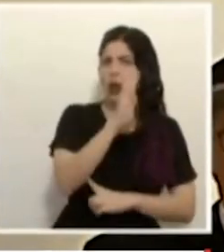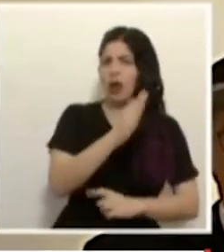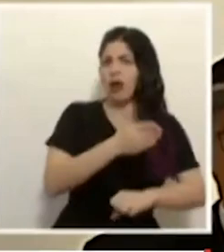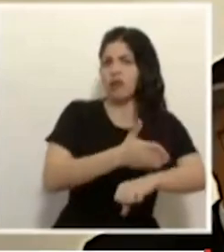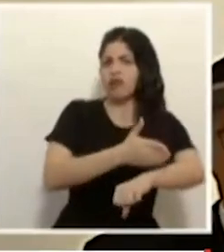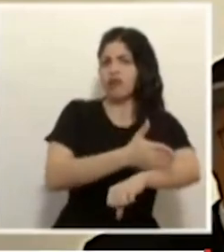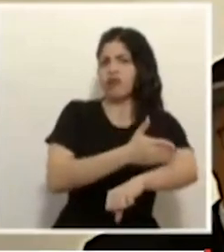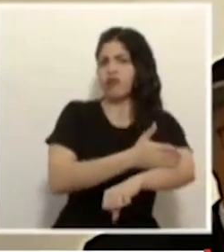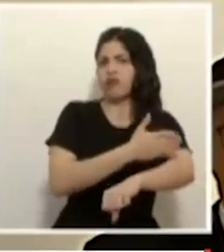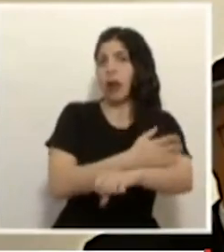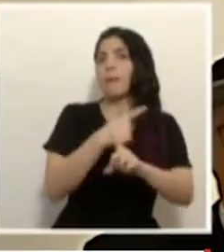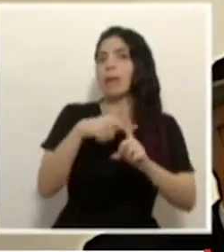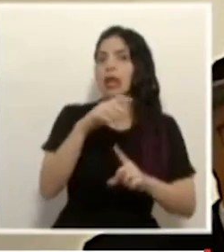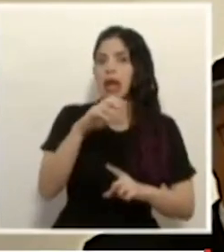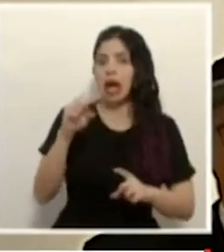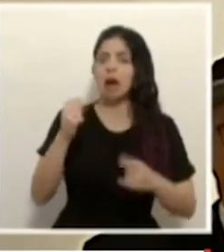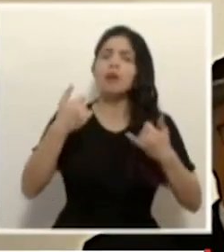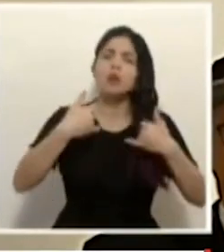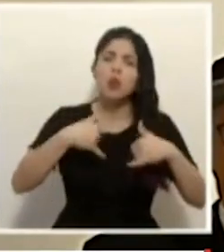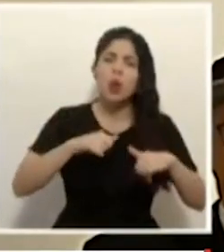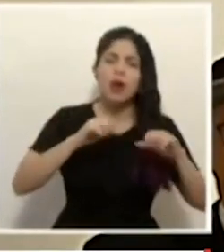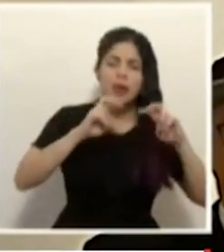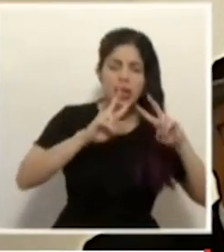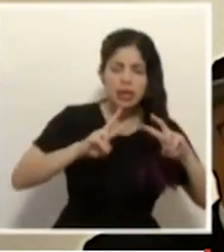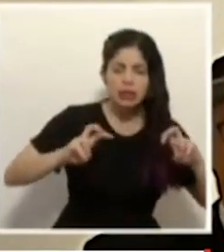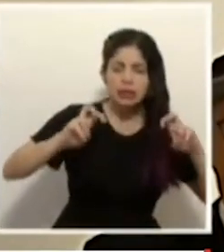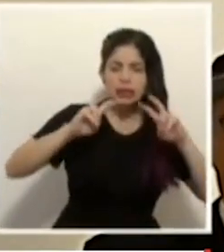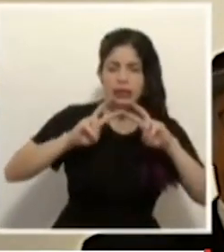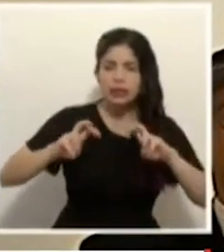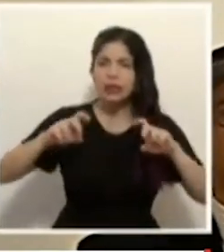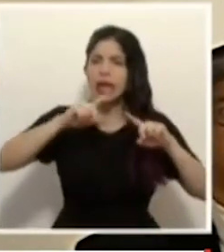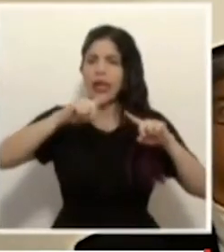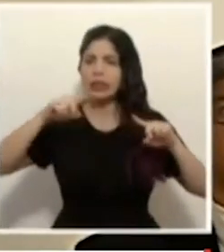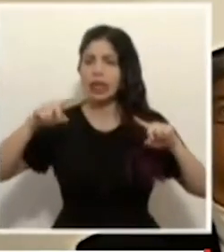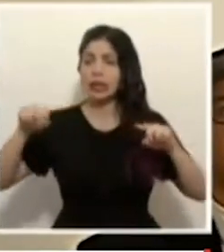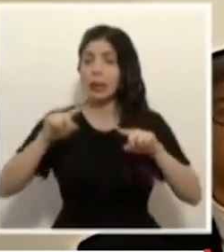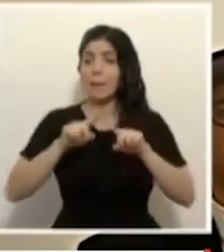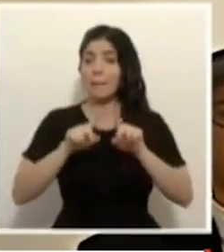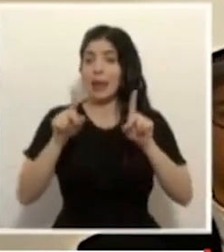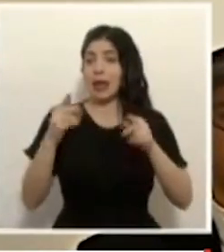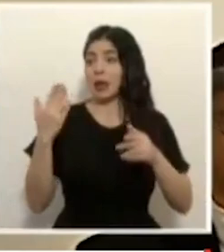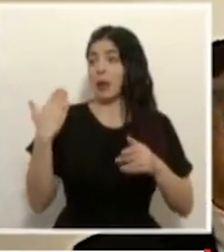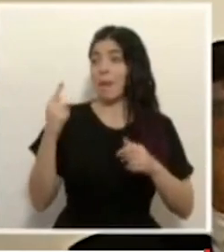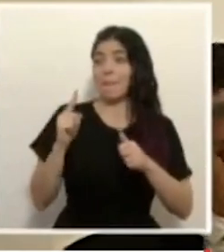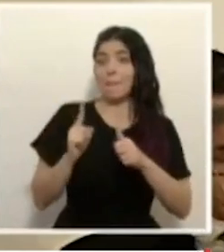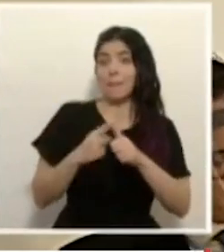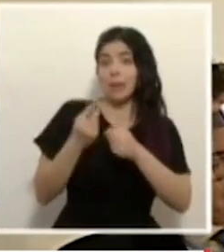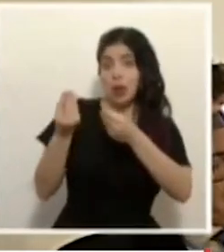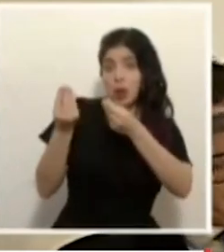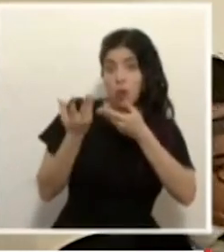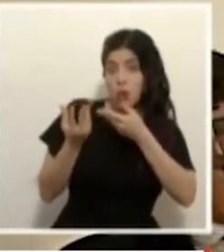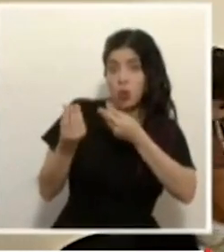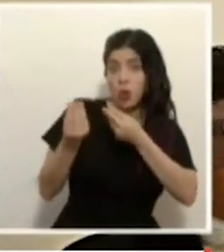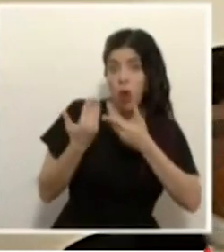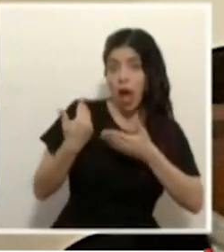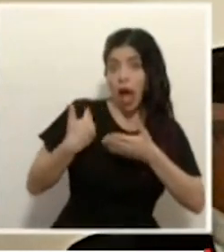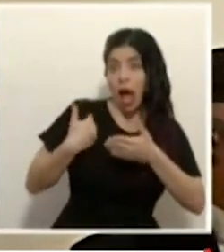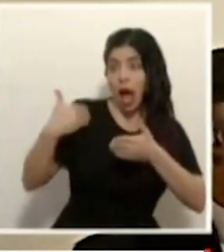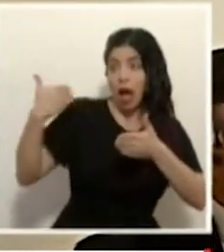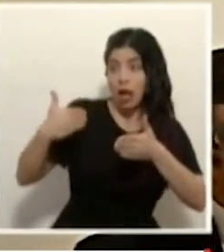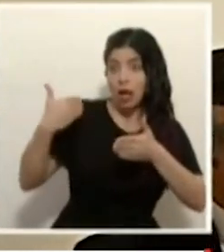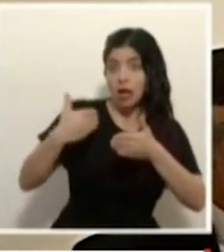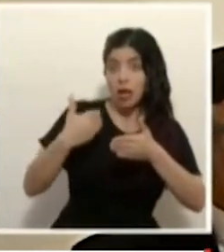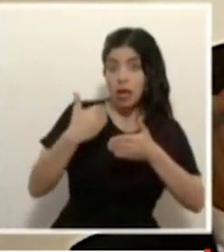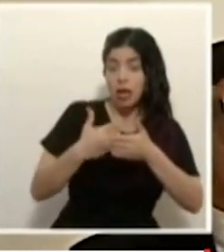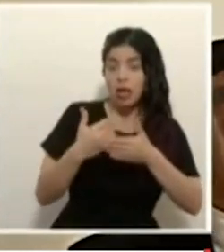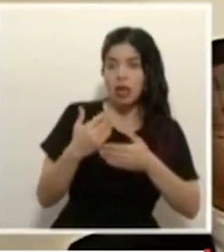se están en los análisis estadísticos, pero los primeros reportes que tenemos y que ya ha sido mi conocimiento